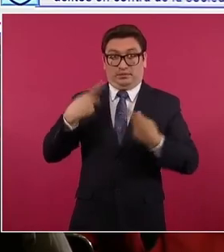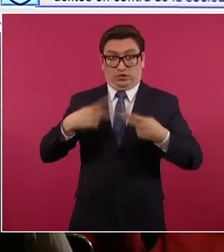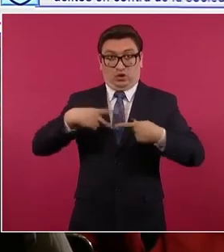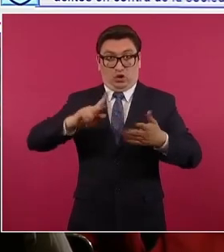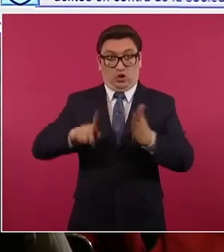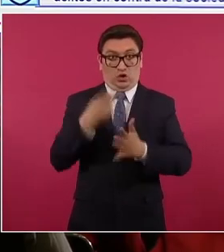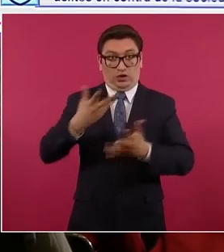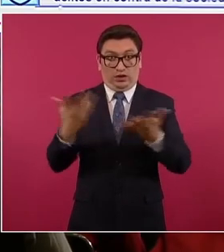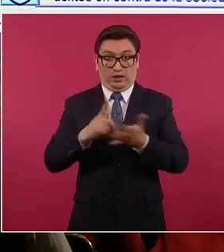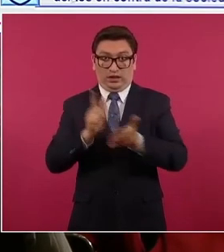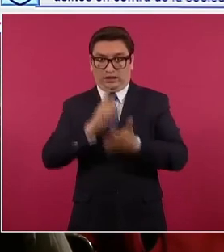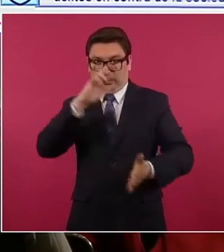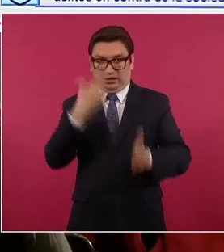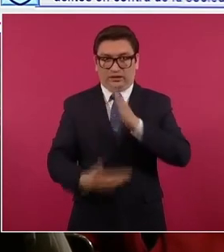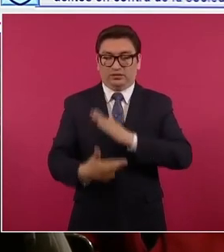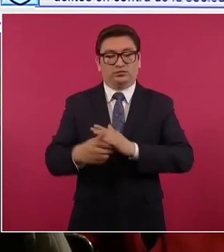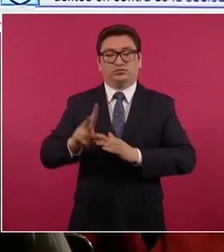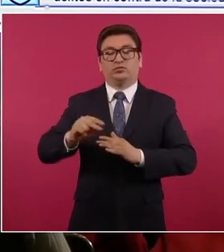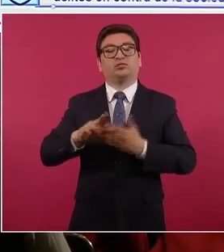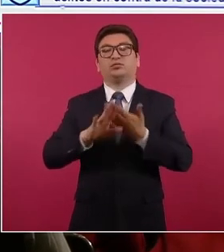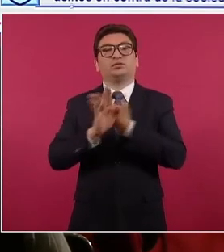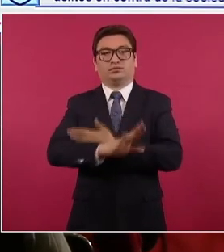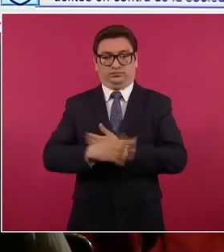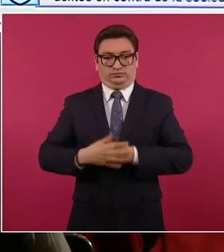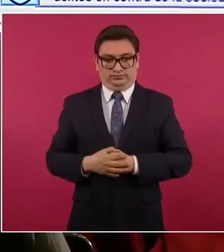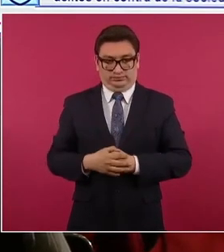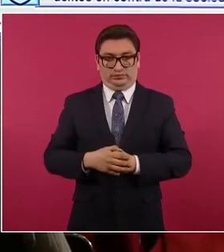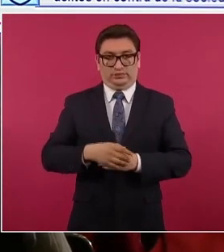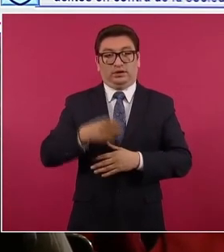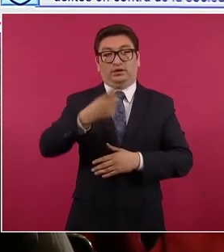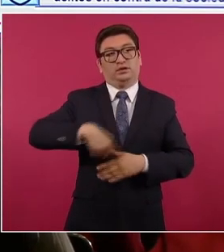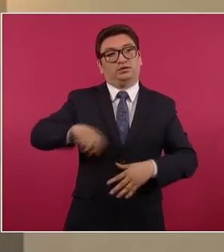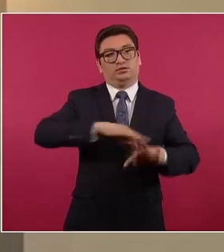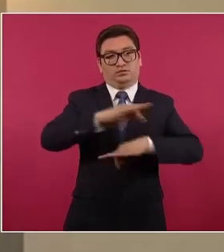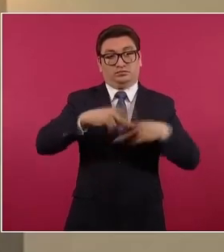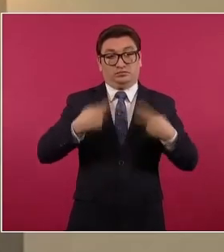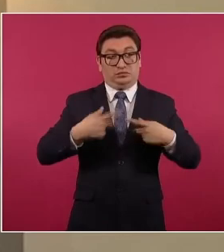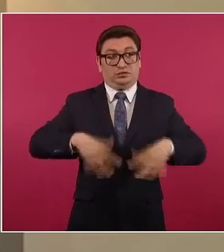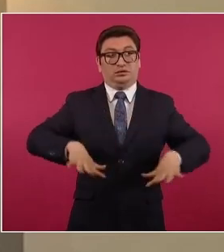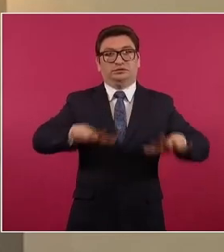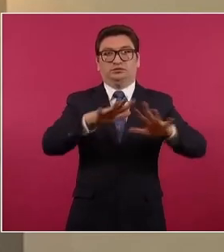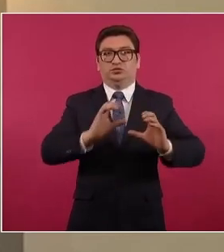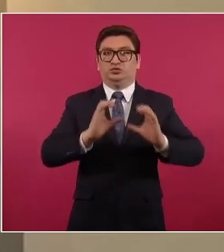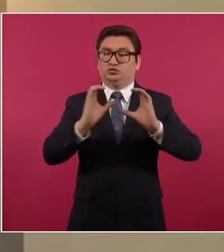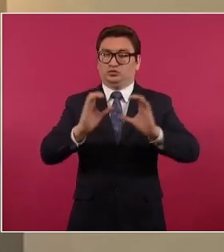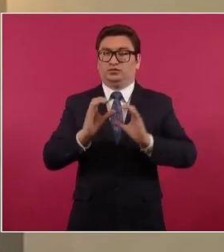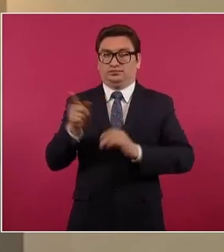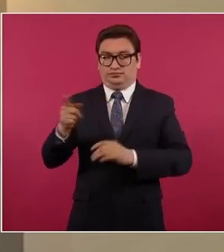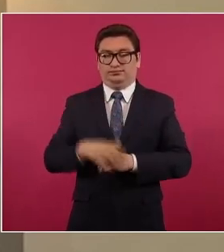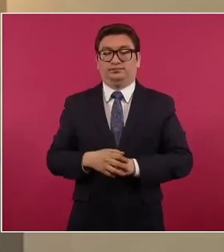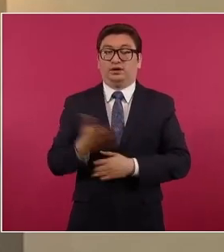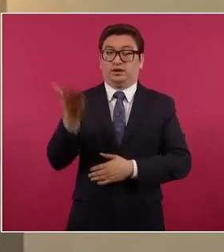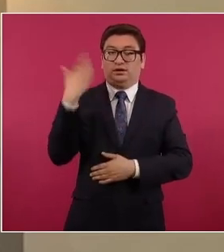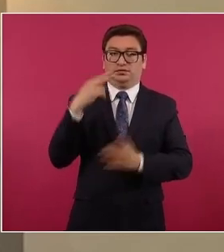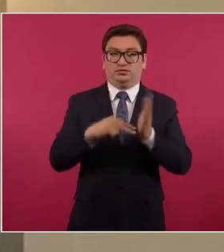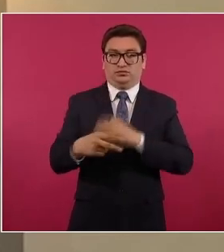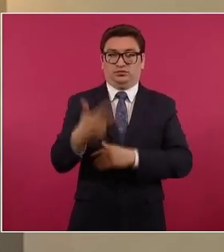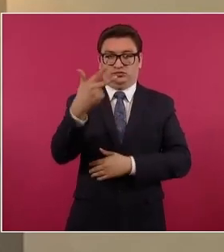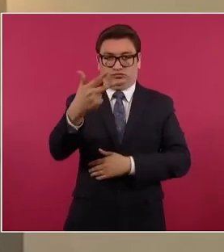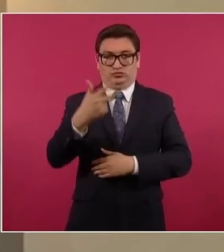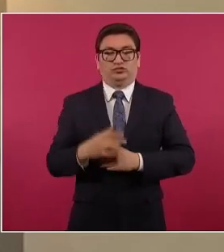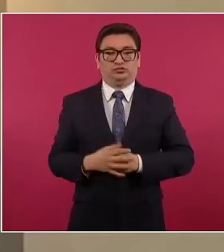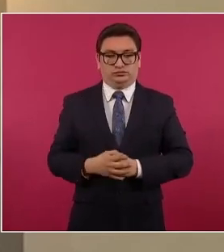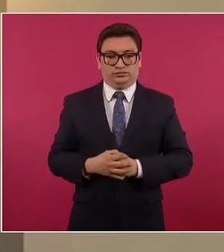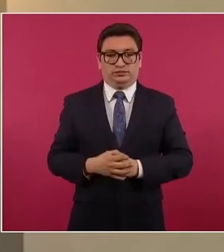comisión de futuros delitos en contra de la sociedad. En el año 2008 se logró